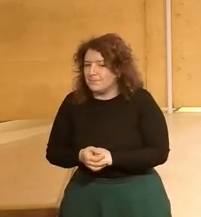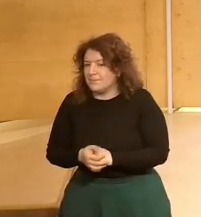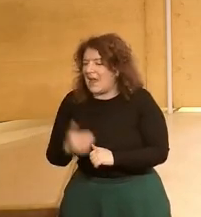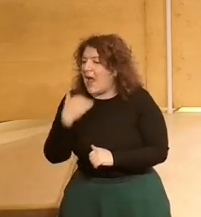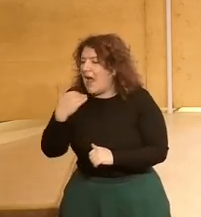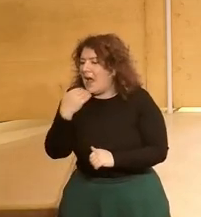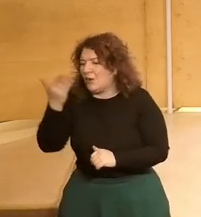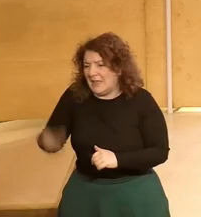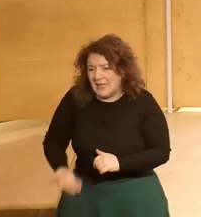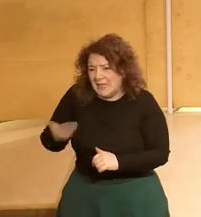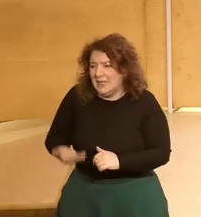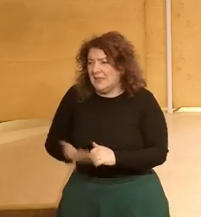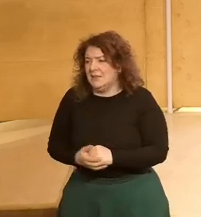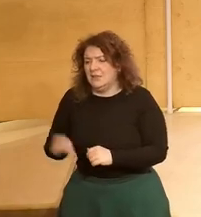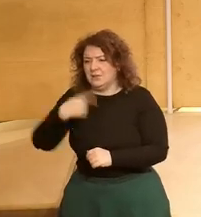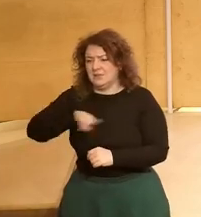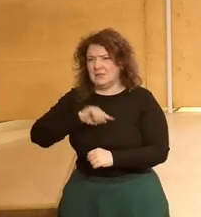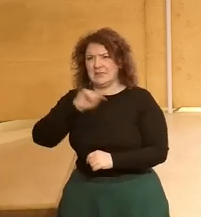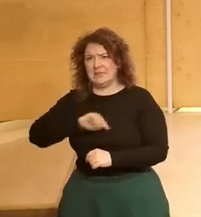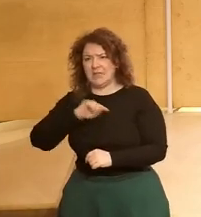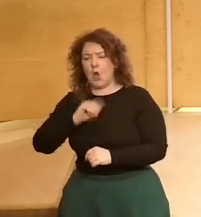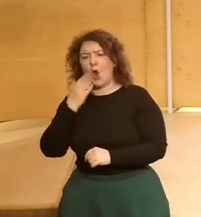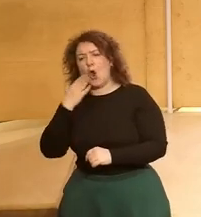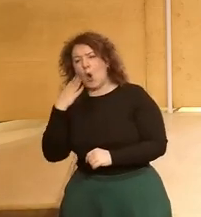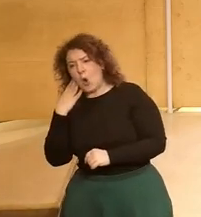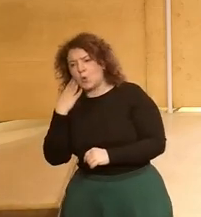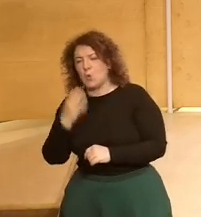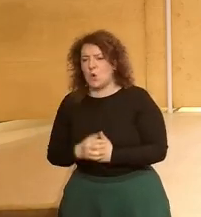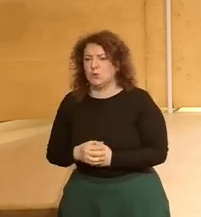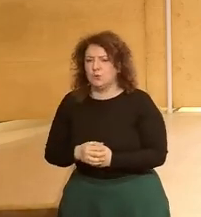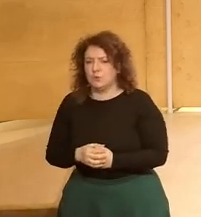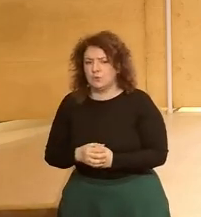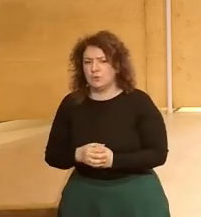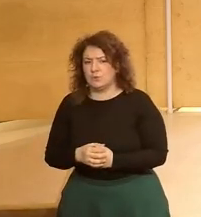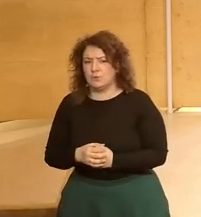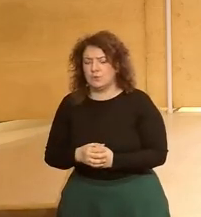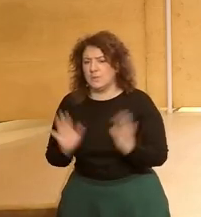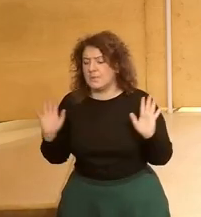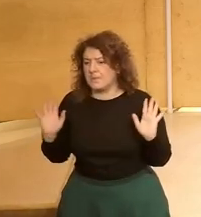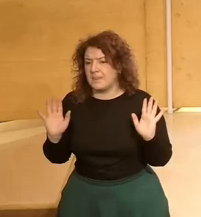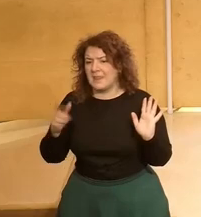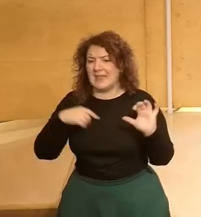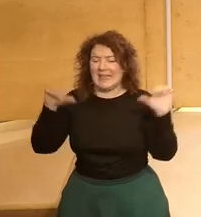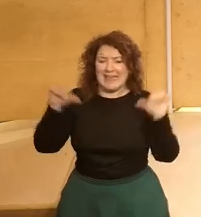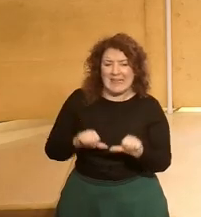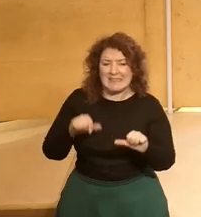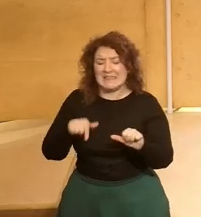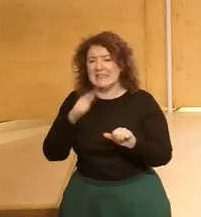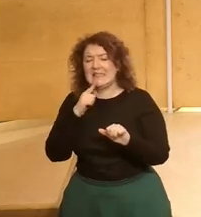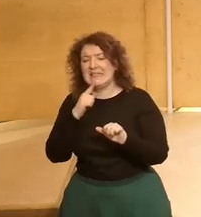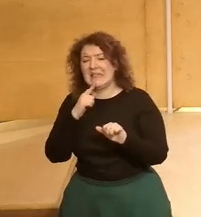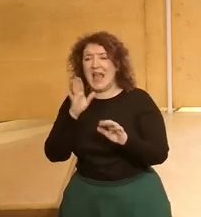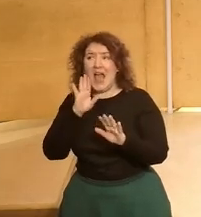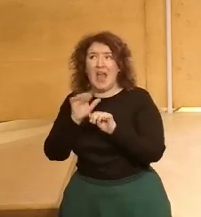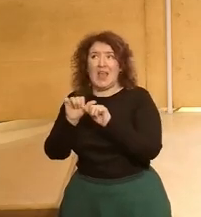remarcable y que tenemos que además sentirnos muy orgullosos de eso que diferencia la salida de esta crisis o la respuesta a esta crisis